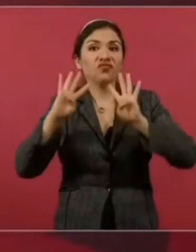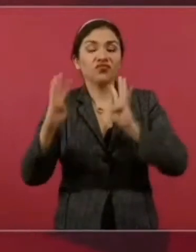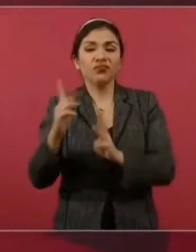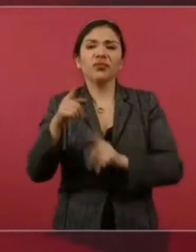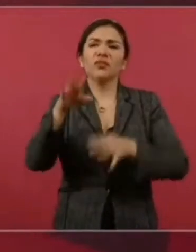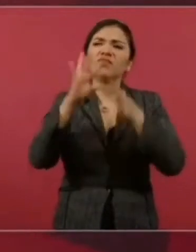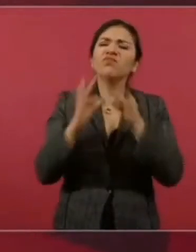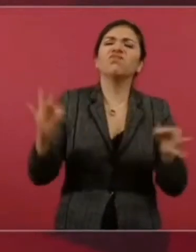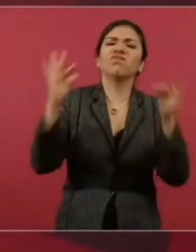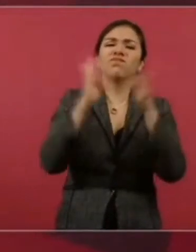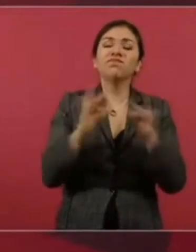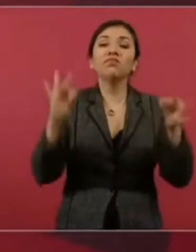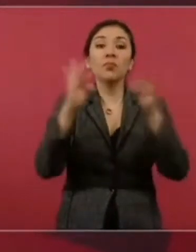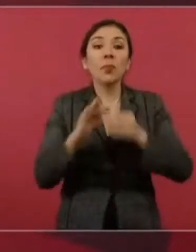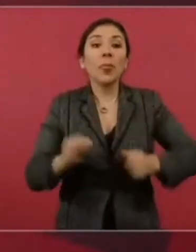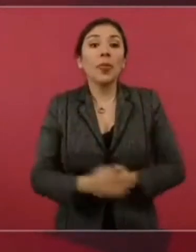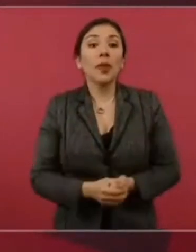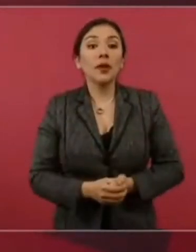de que